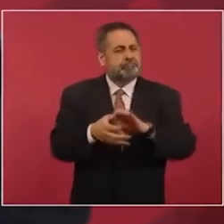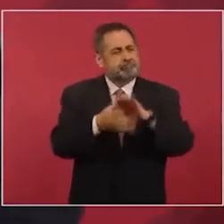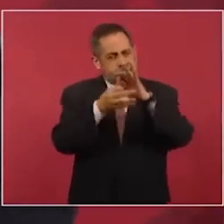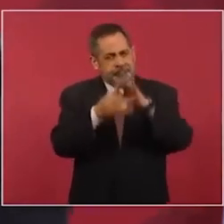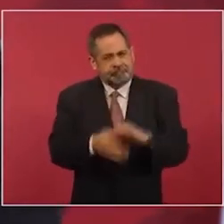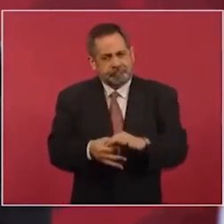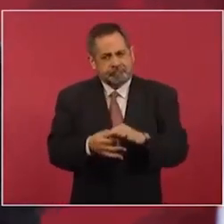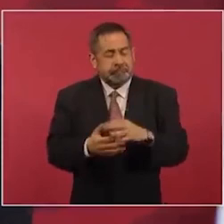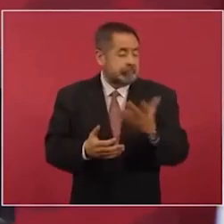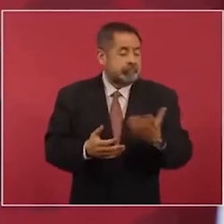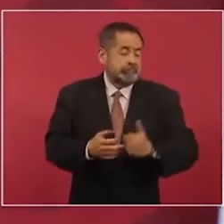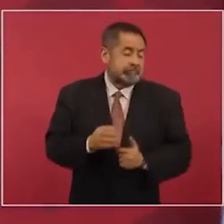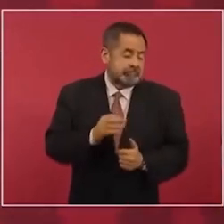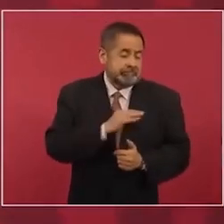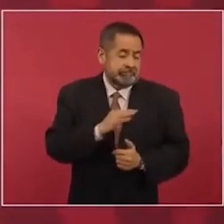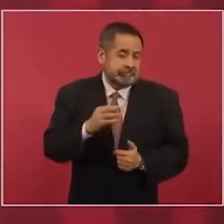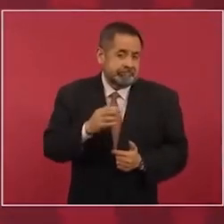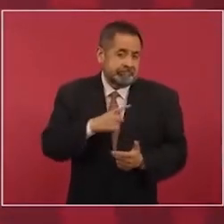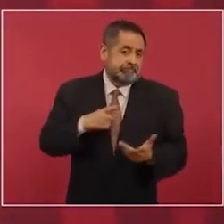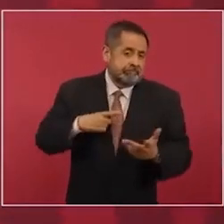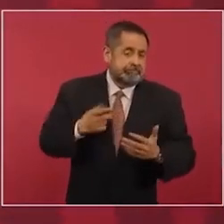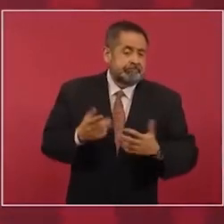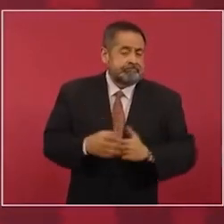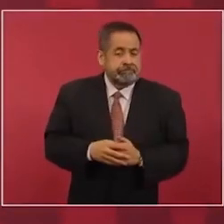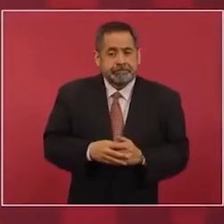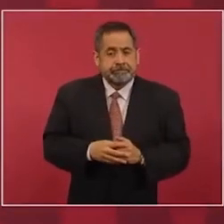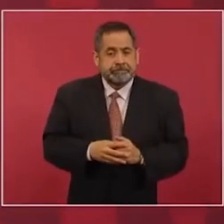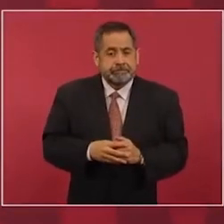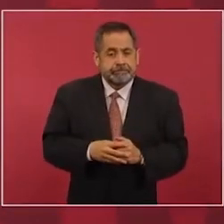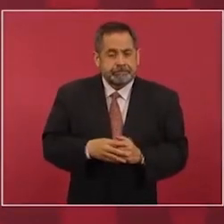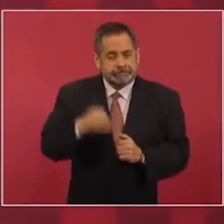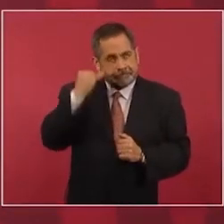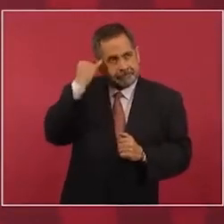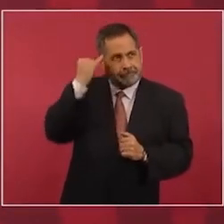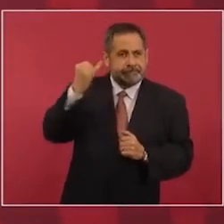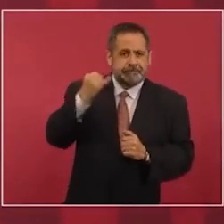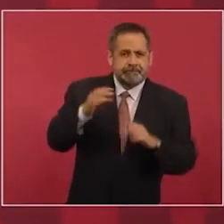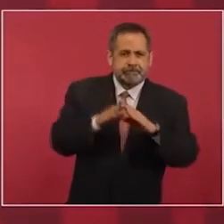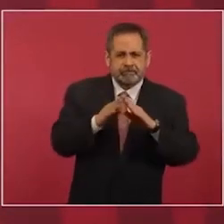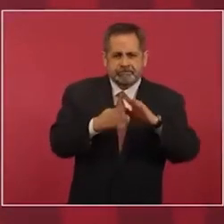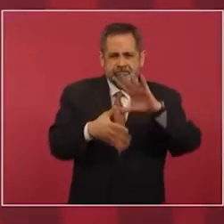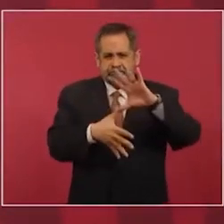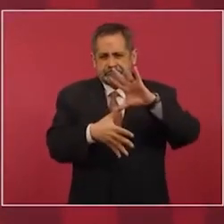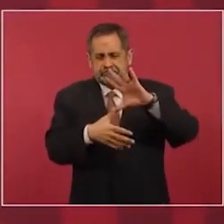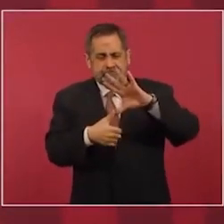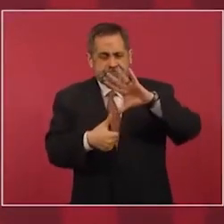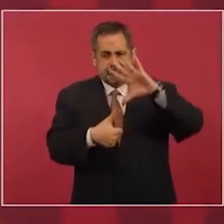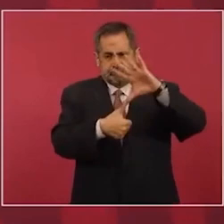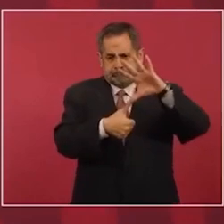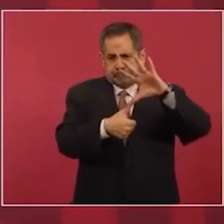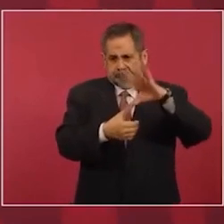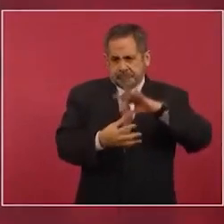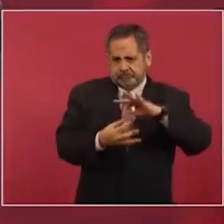la integración en América del Norte,